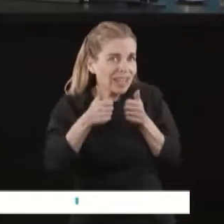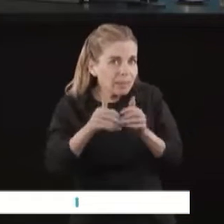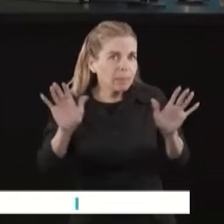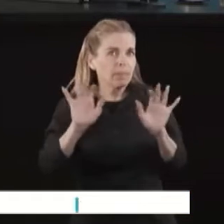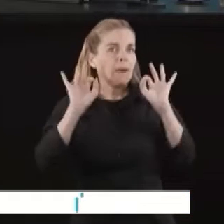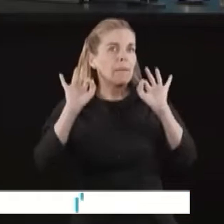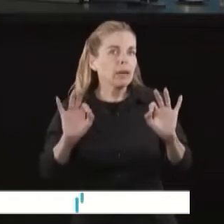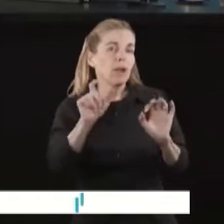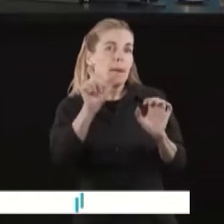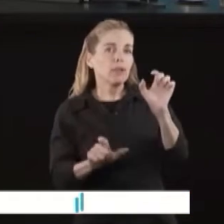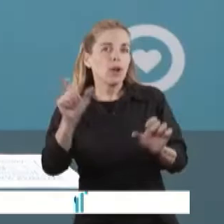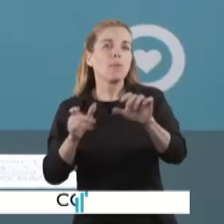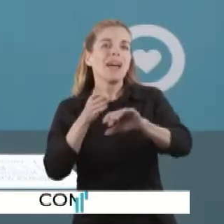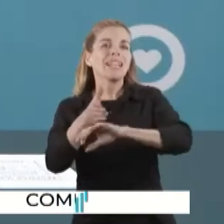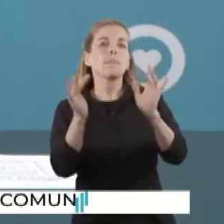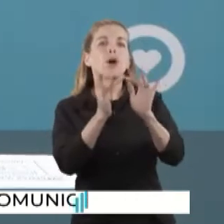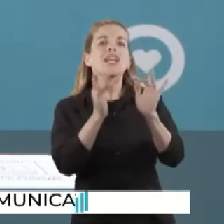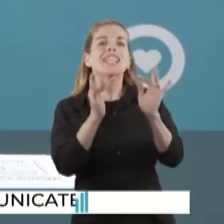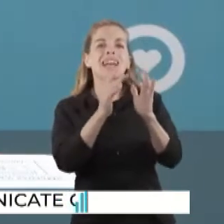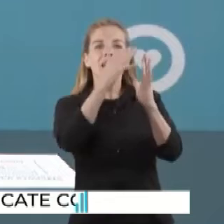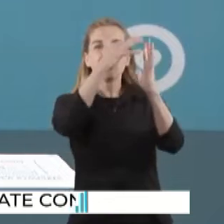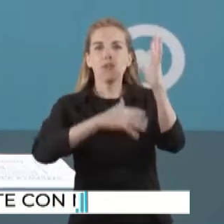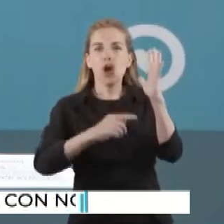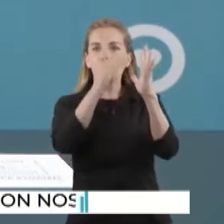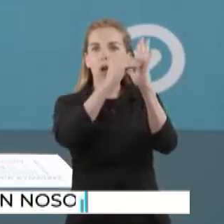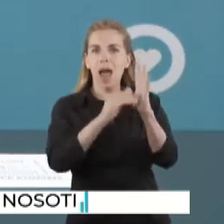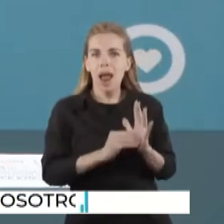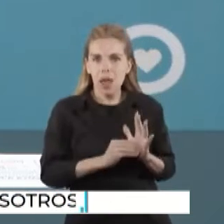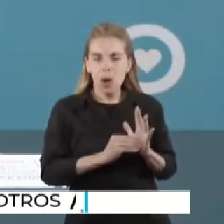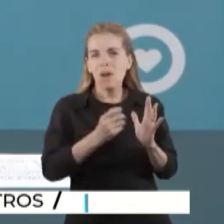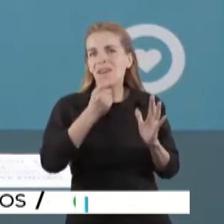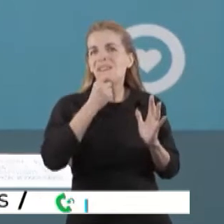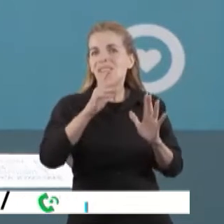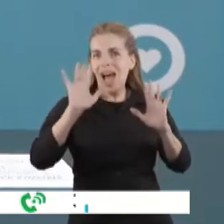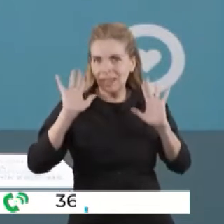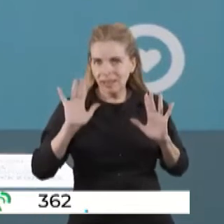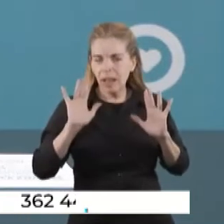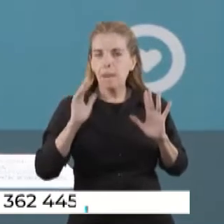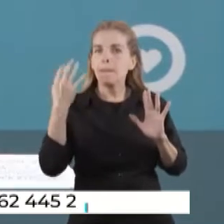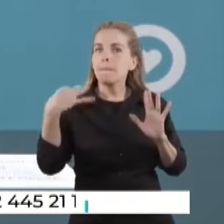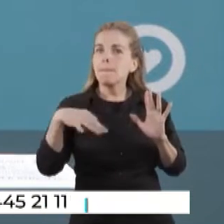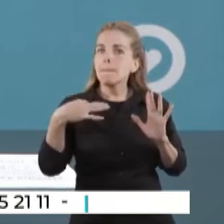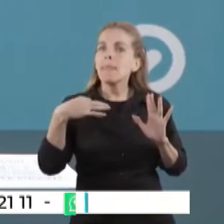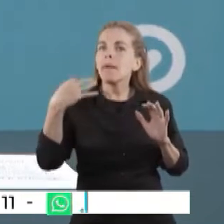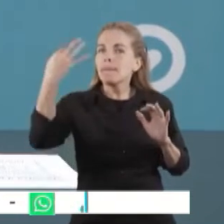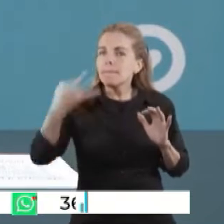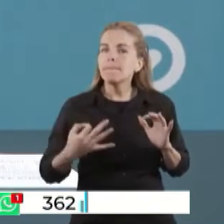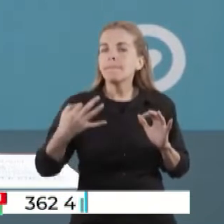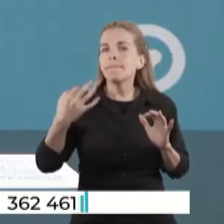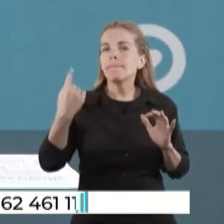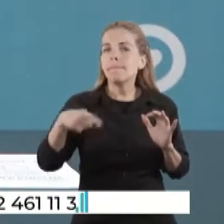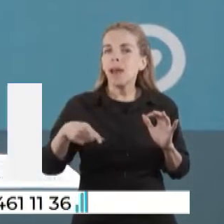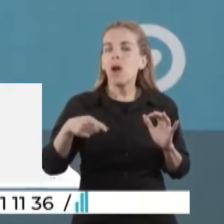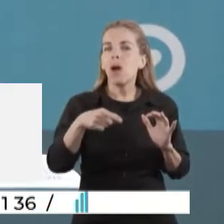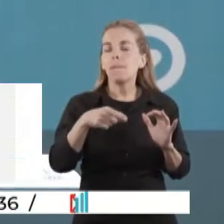llenar el formulario, hay que hacerlo, es un formulario simple, pero hay que tener, y esto quiero decirlo,